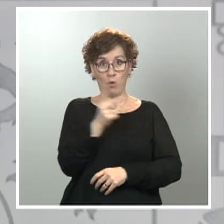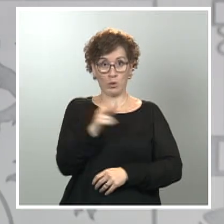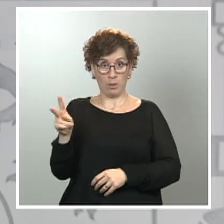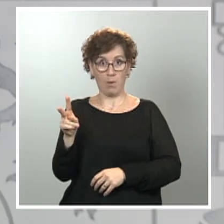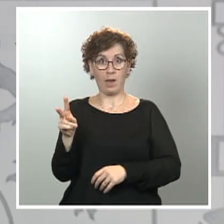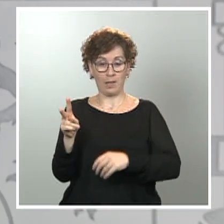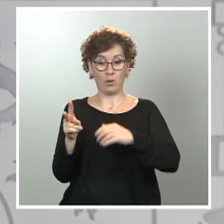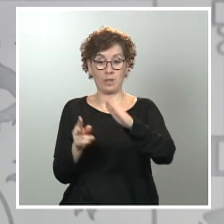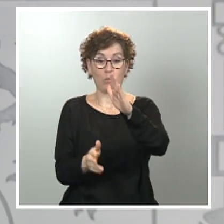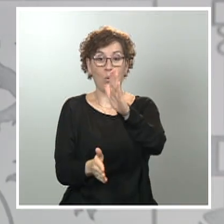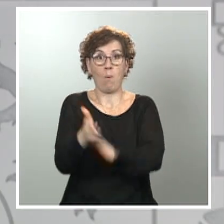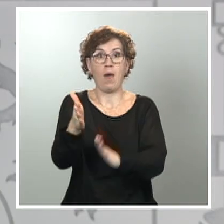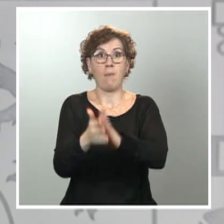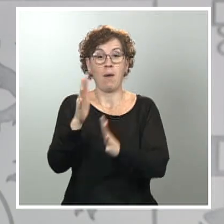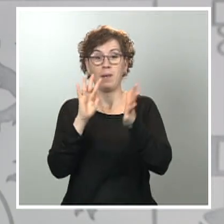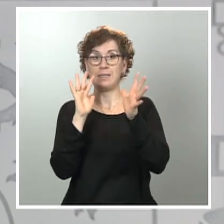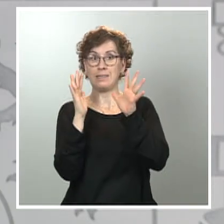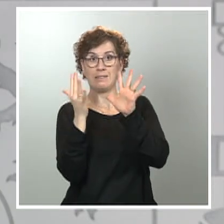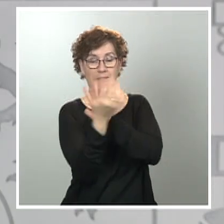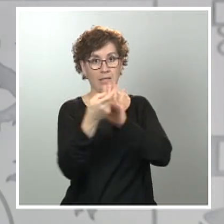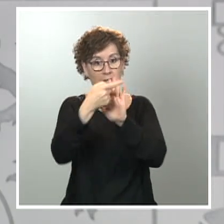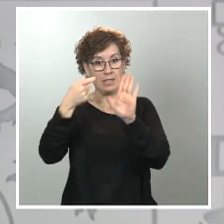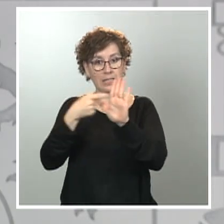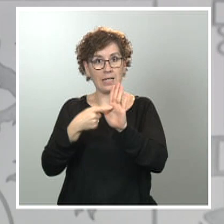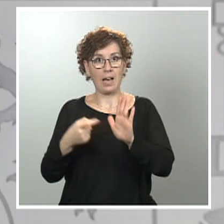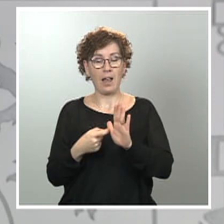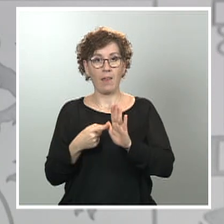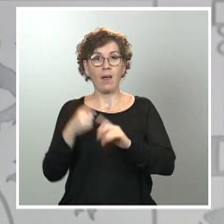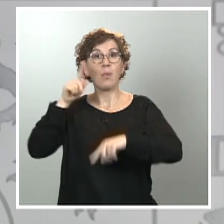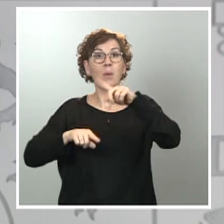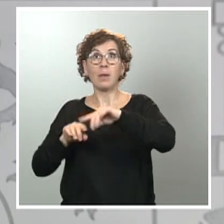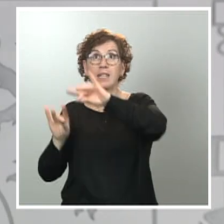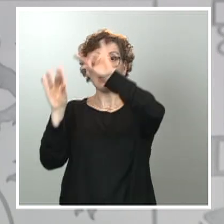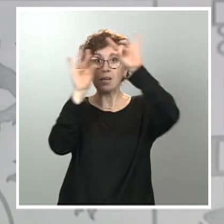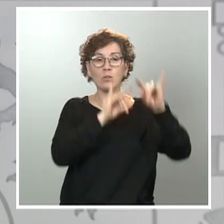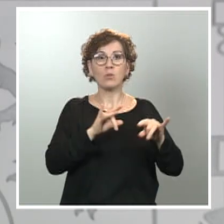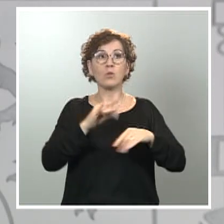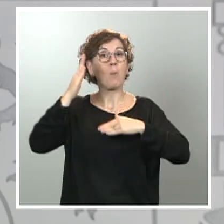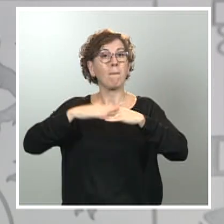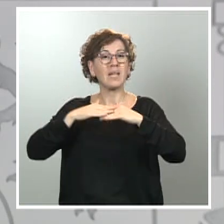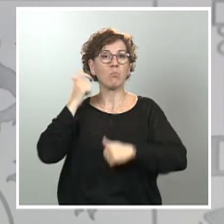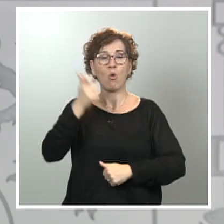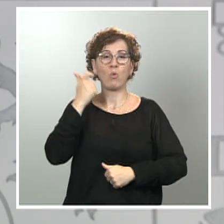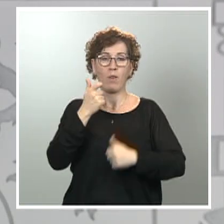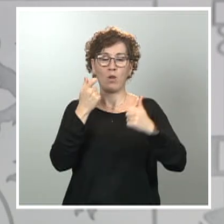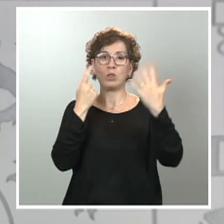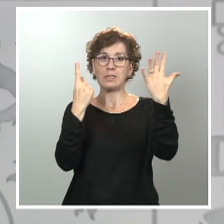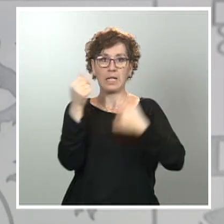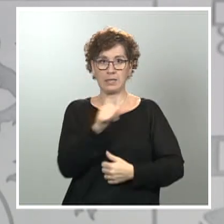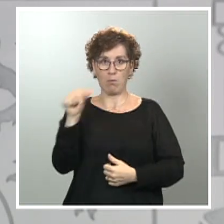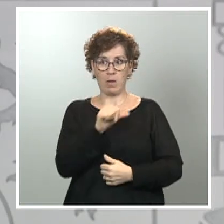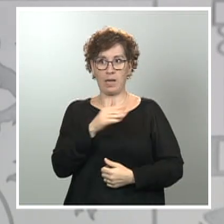normalidad tendrá una duración mínima en cada territorio de seis semanas, aproximadamente en consecuencia un mes y medio.